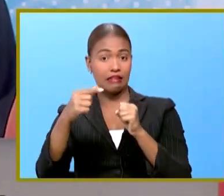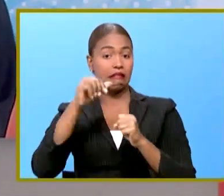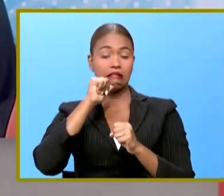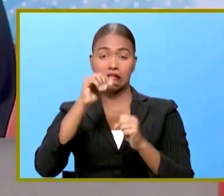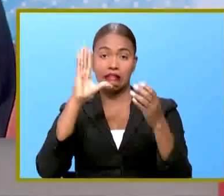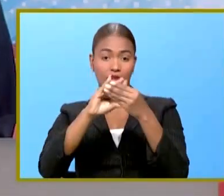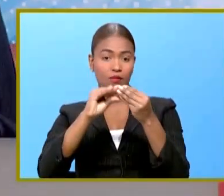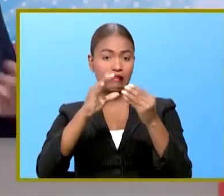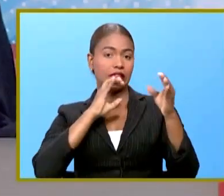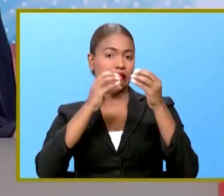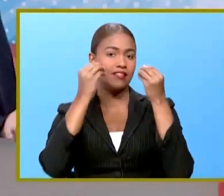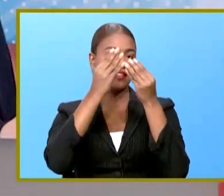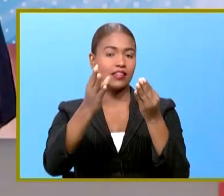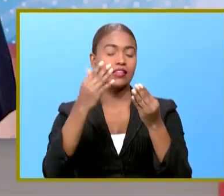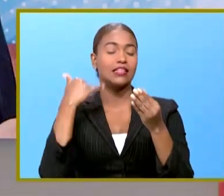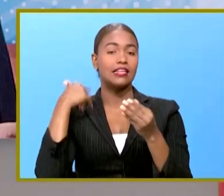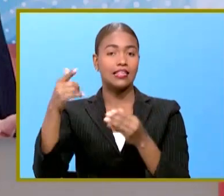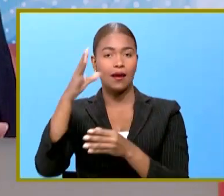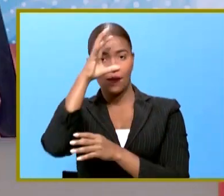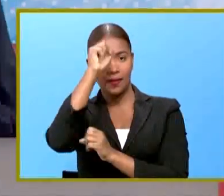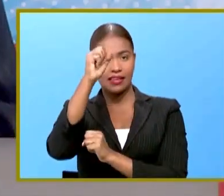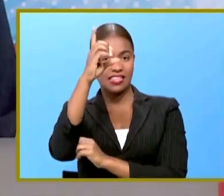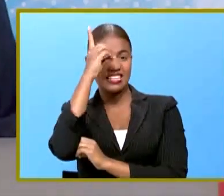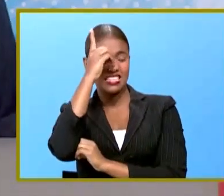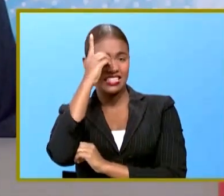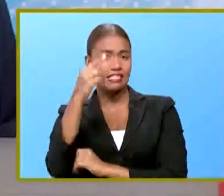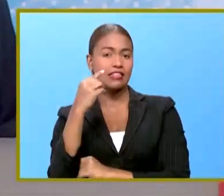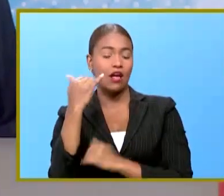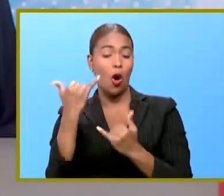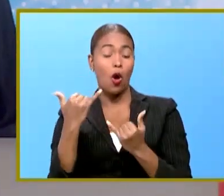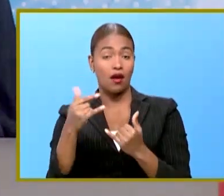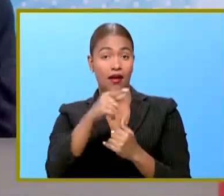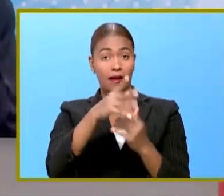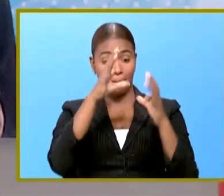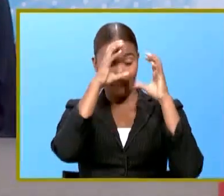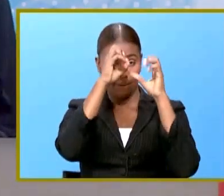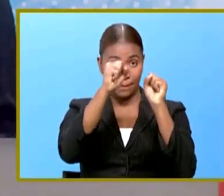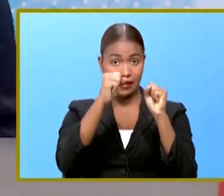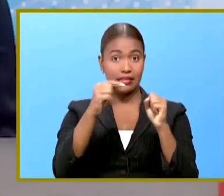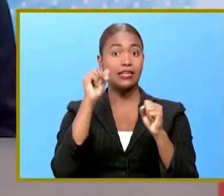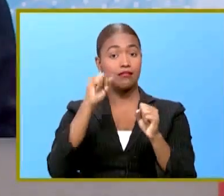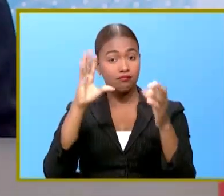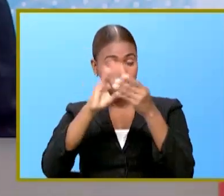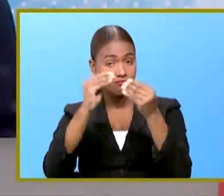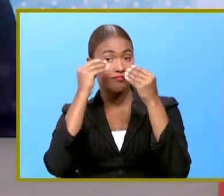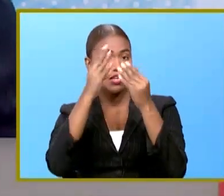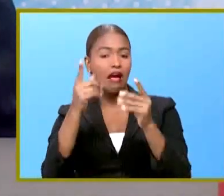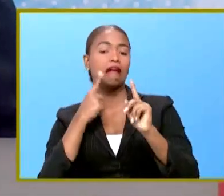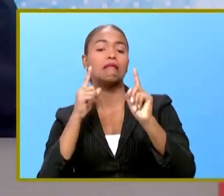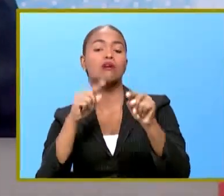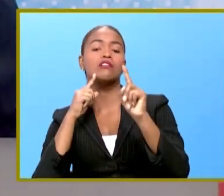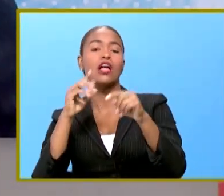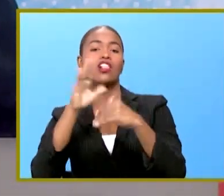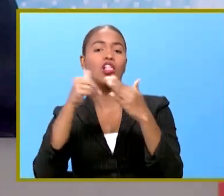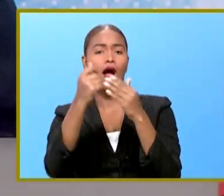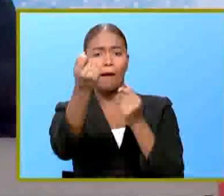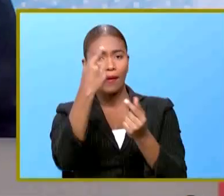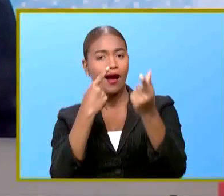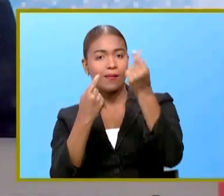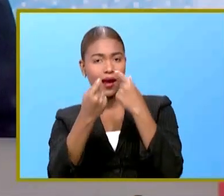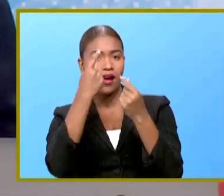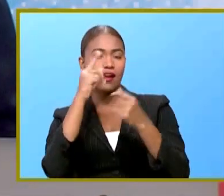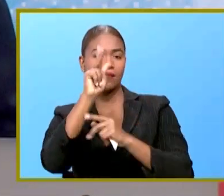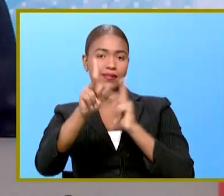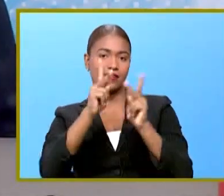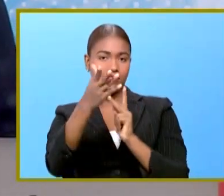hablaba a la prensa como era Danilo Medino pues a un mandatario que ahora sí rinde cuentas y responde todas las preguntas de